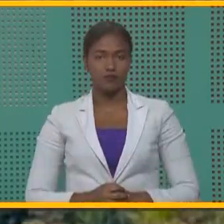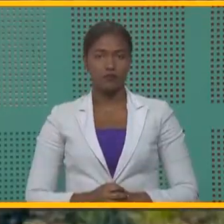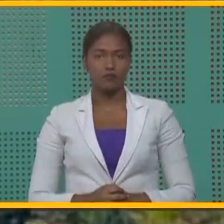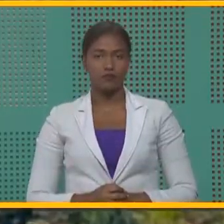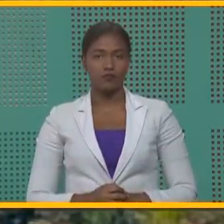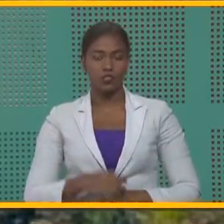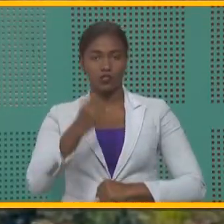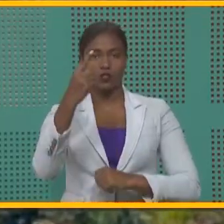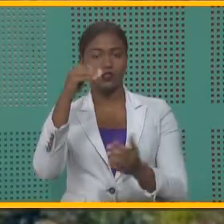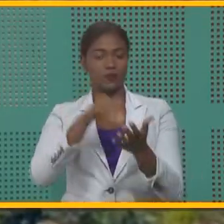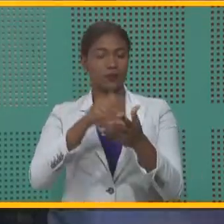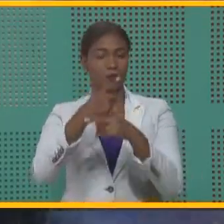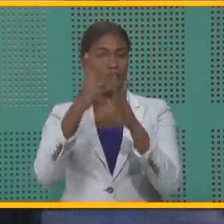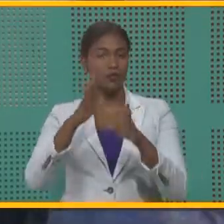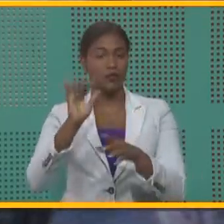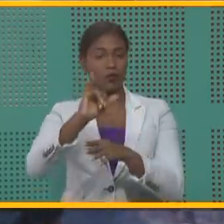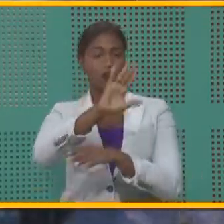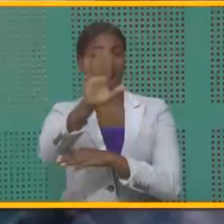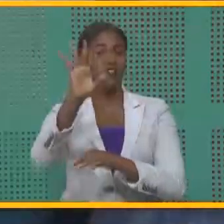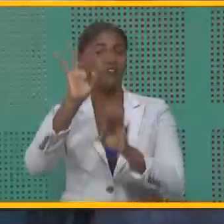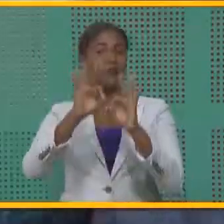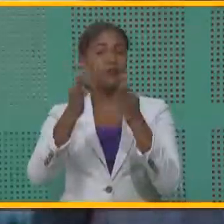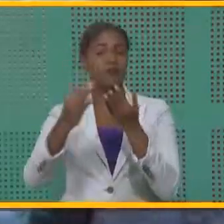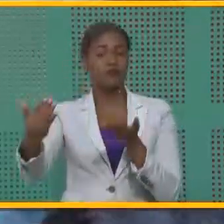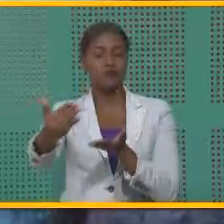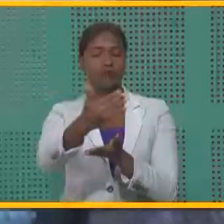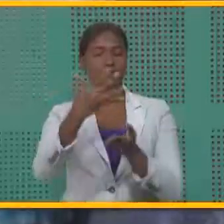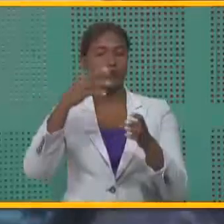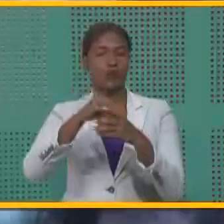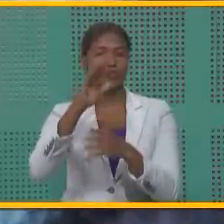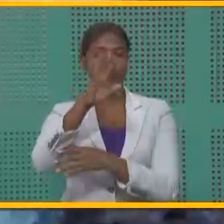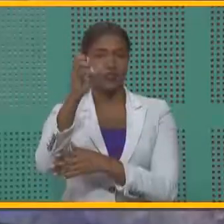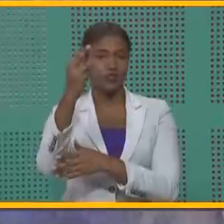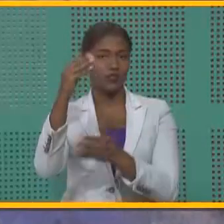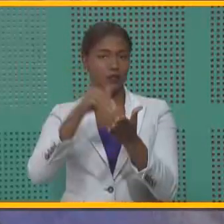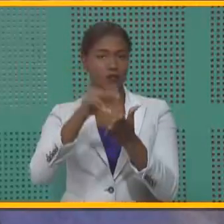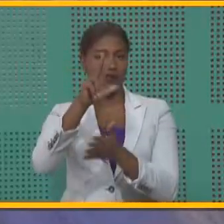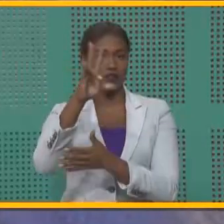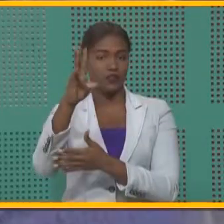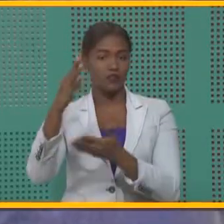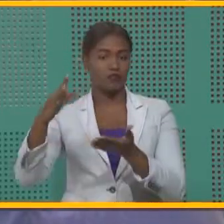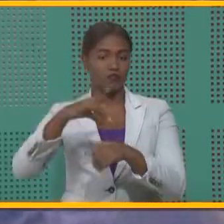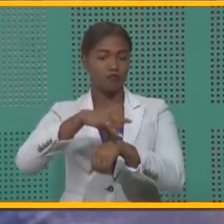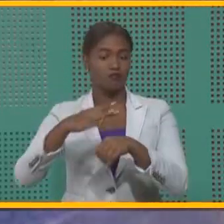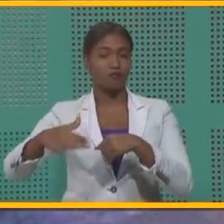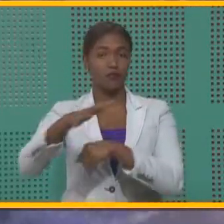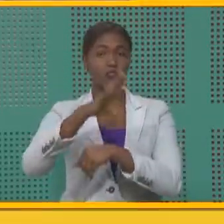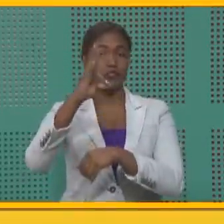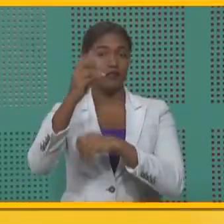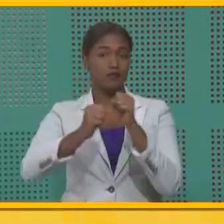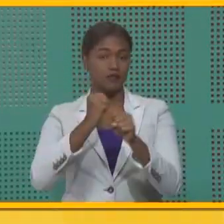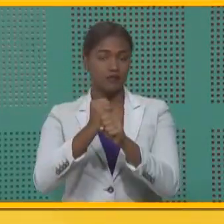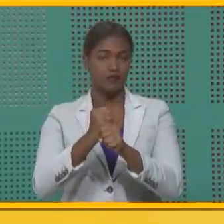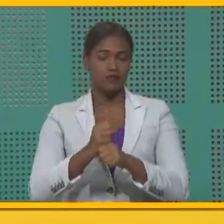11 mil productores y sus familias han reforestado 512 mil 737 tareas en 7 años.